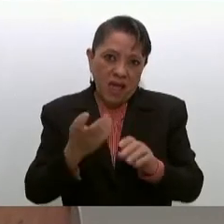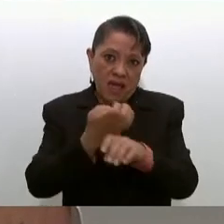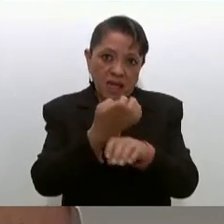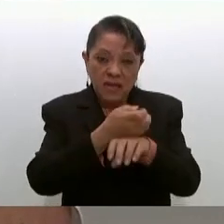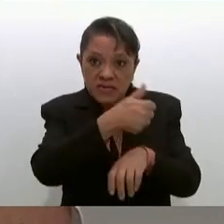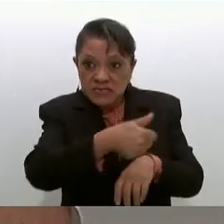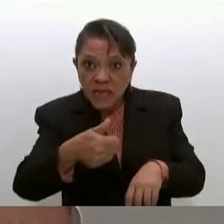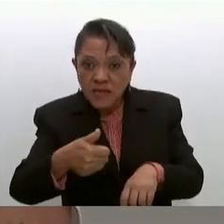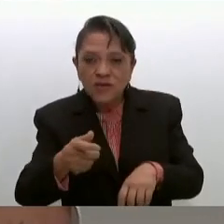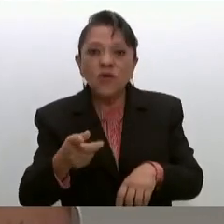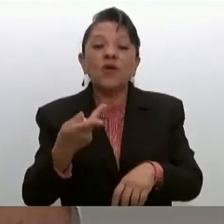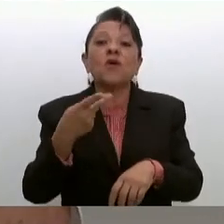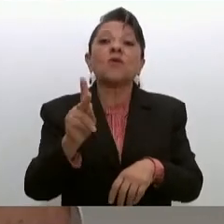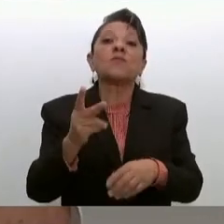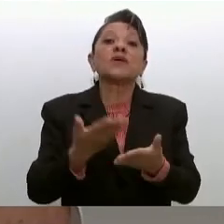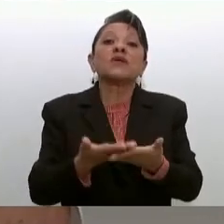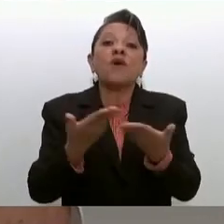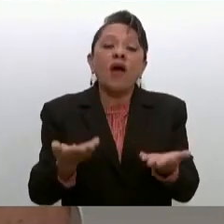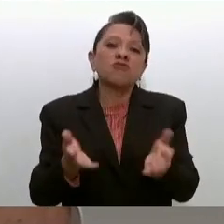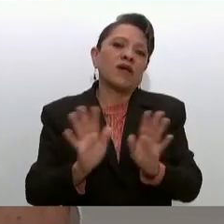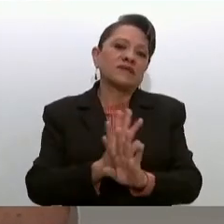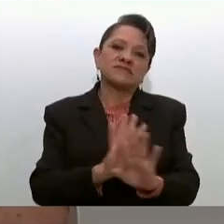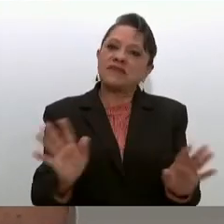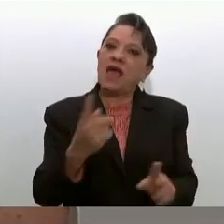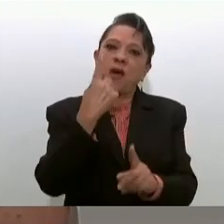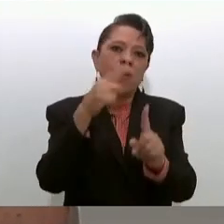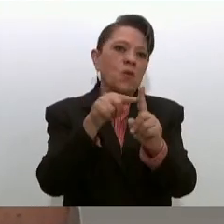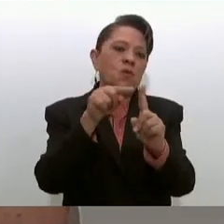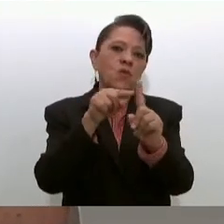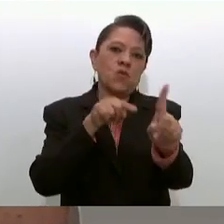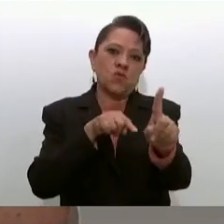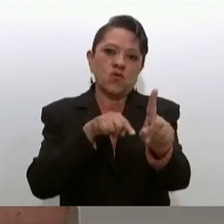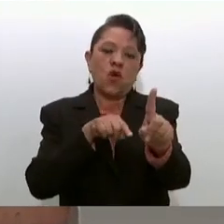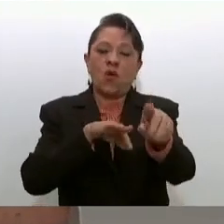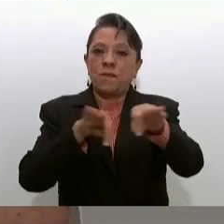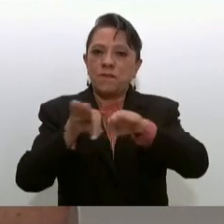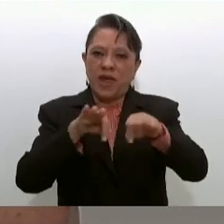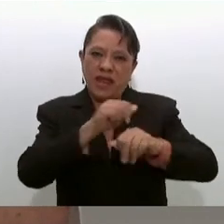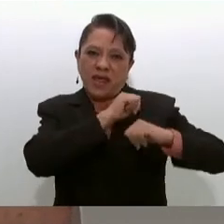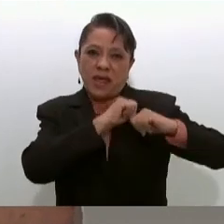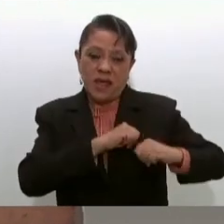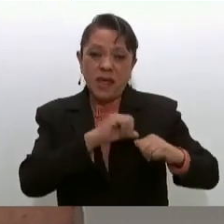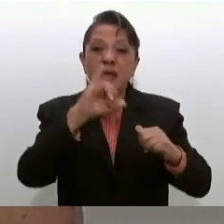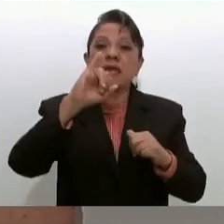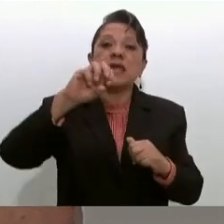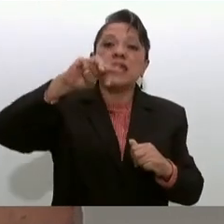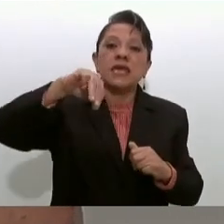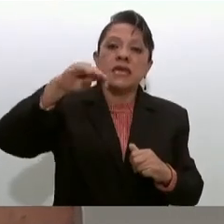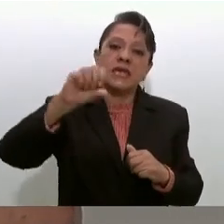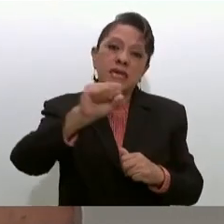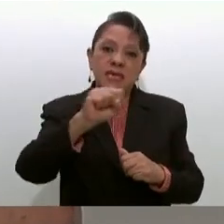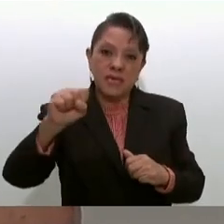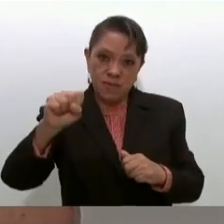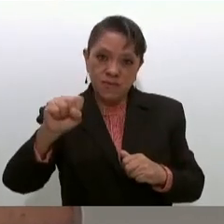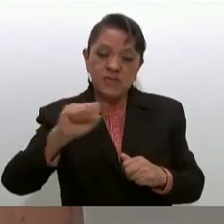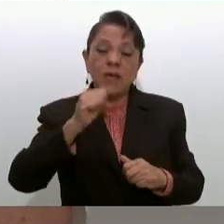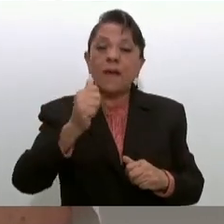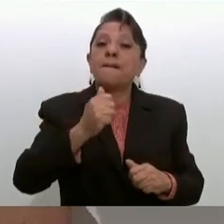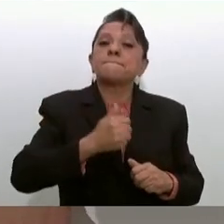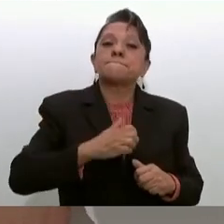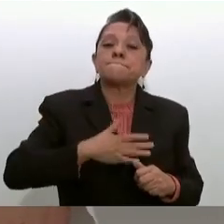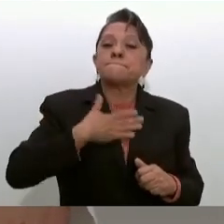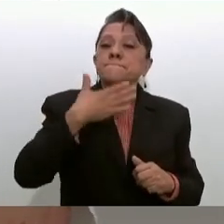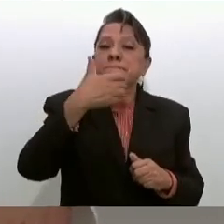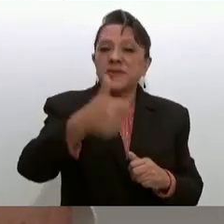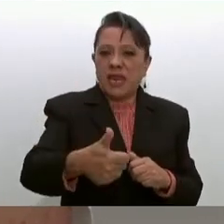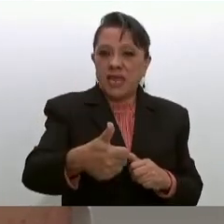serán operados por el INSS-Bienestar. Este fue un programa que el 30 de agosto de 2022, bajo